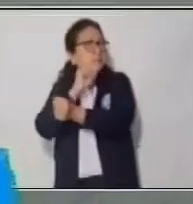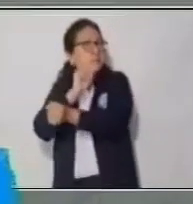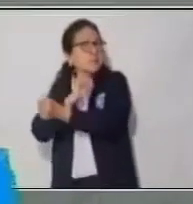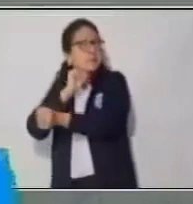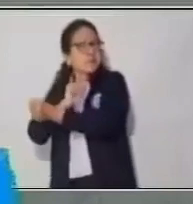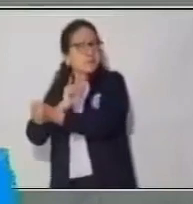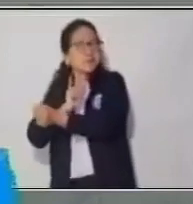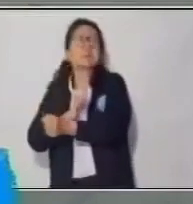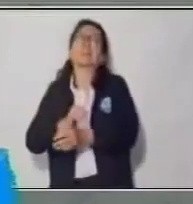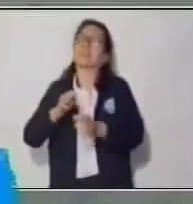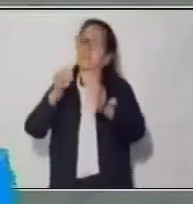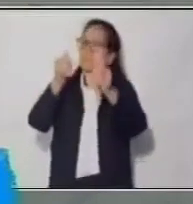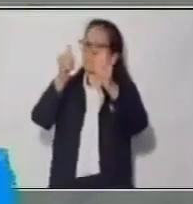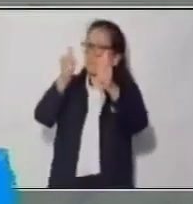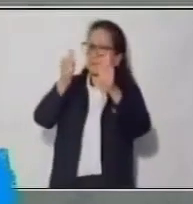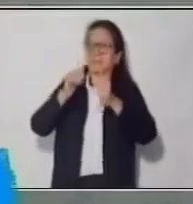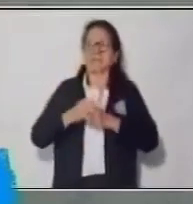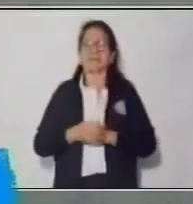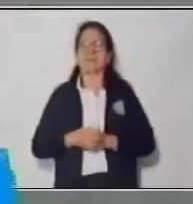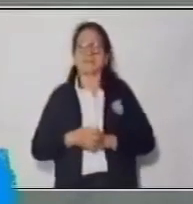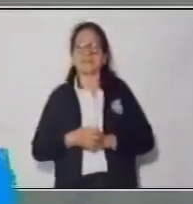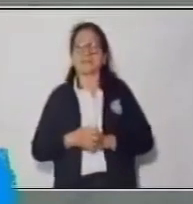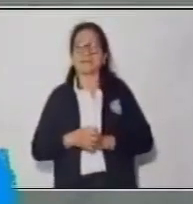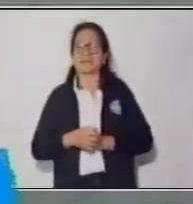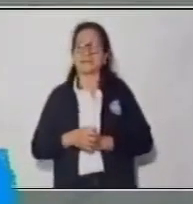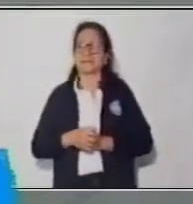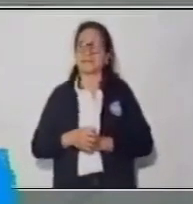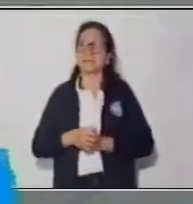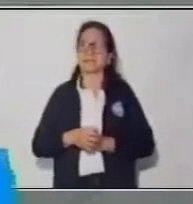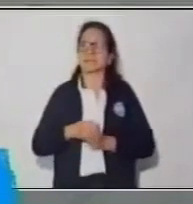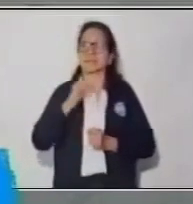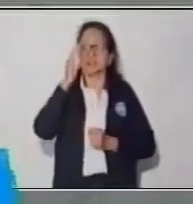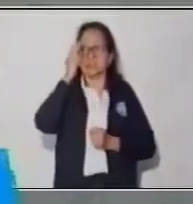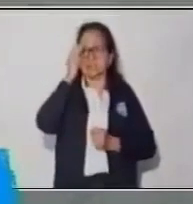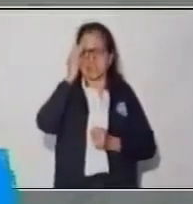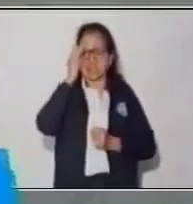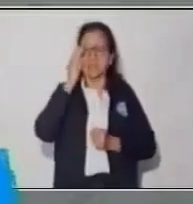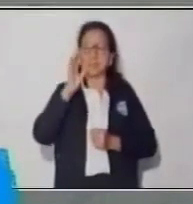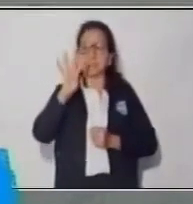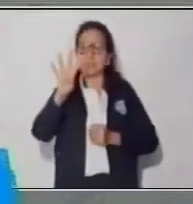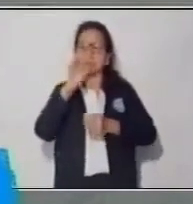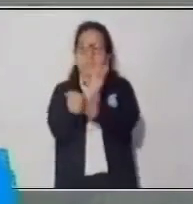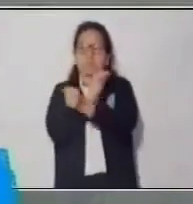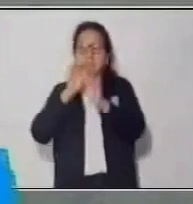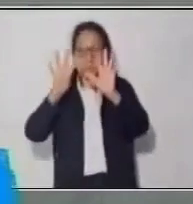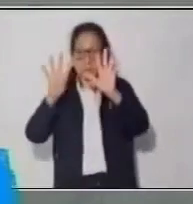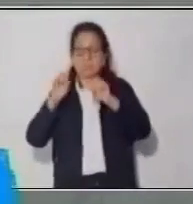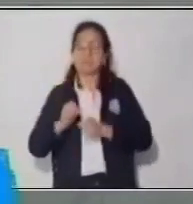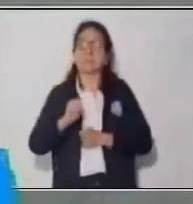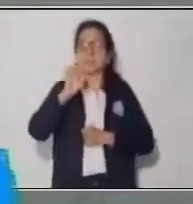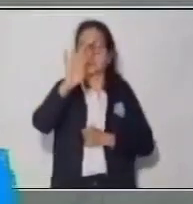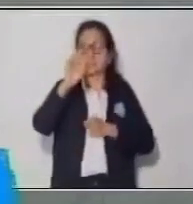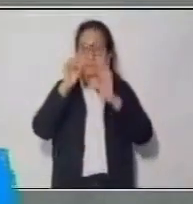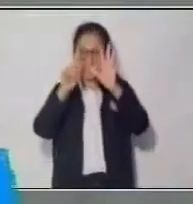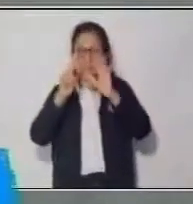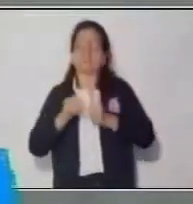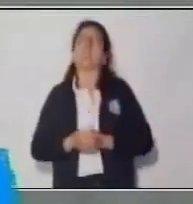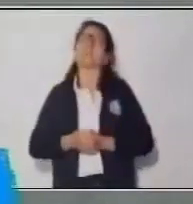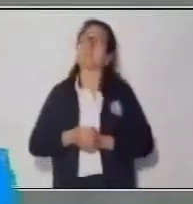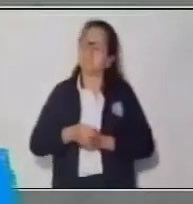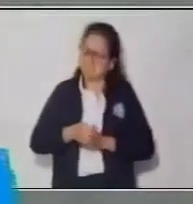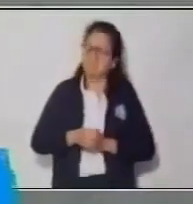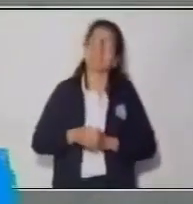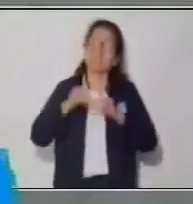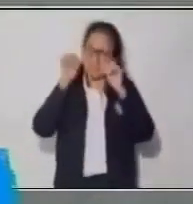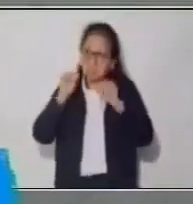Excelente. Muy bien. Entonces, decimos, 4 por 9, 36. Excelente.